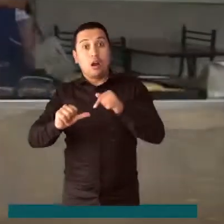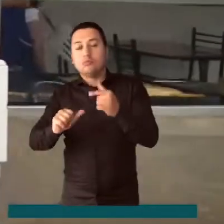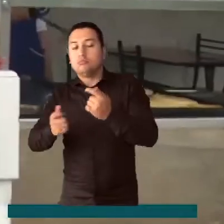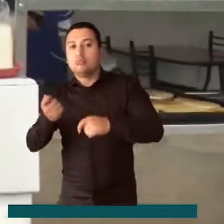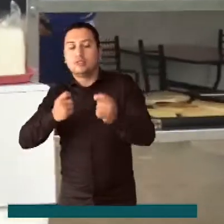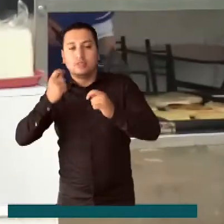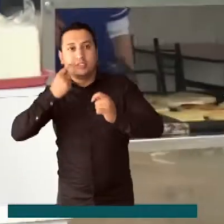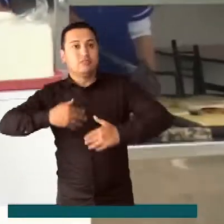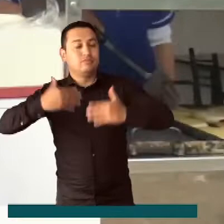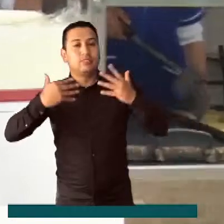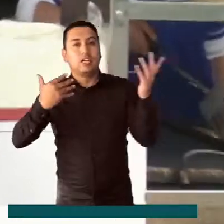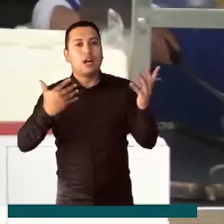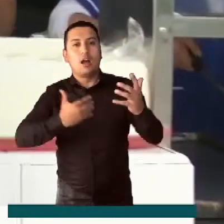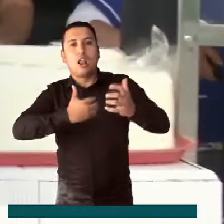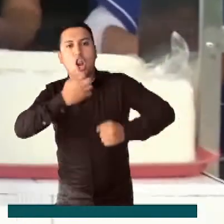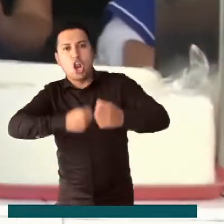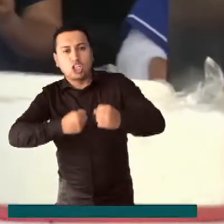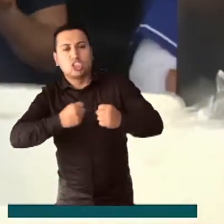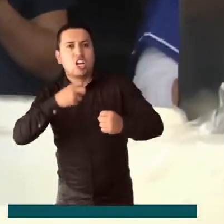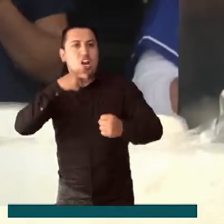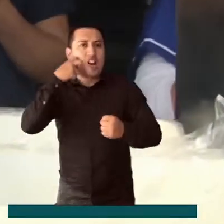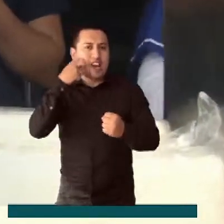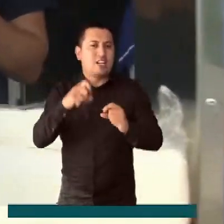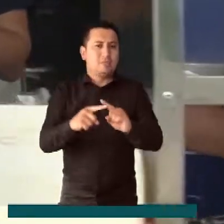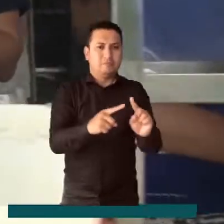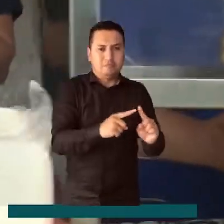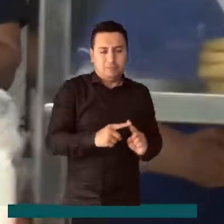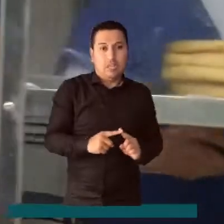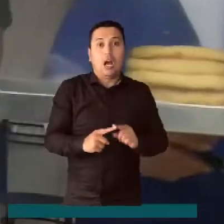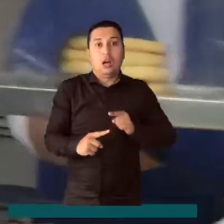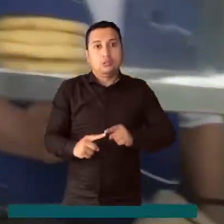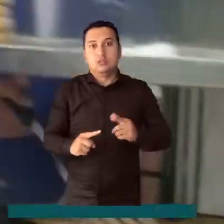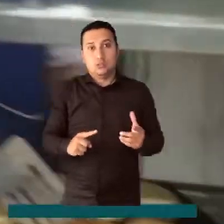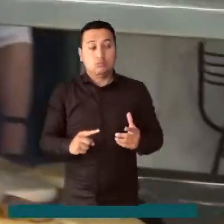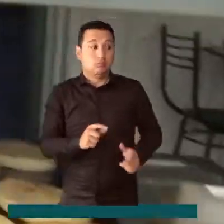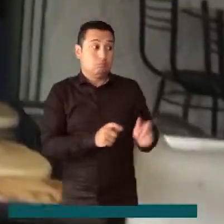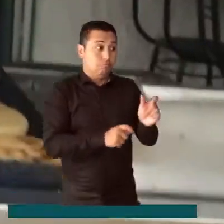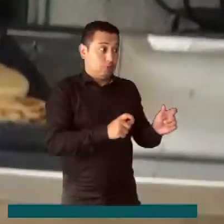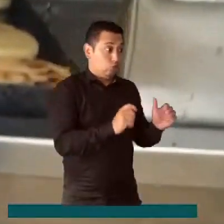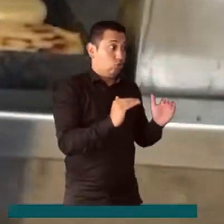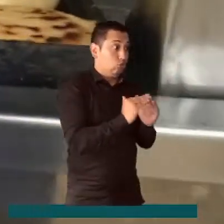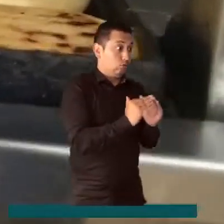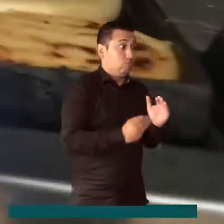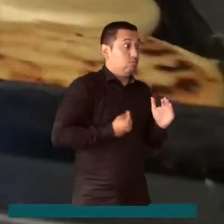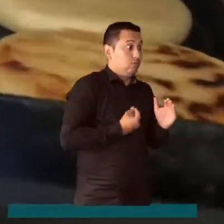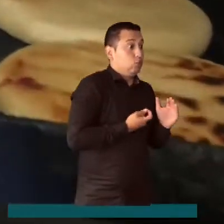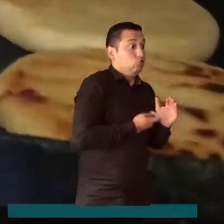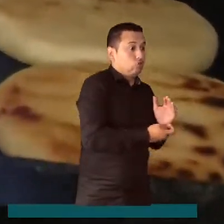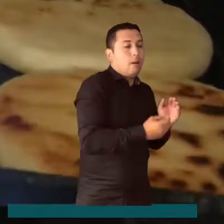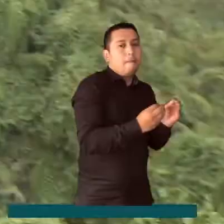lácteos y carnes a los pobladores del municipio y también a los turistas que visitan esta región.